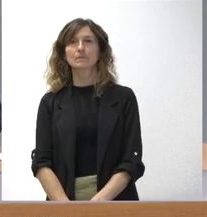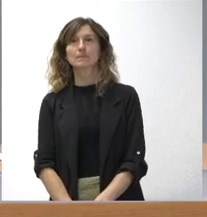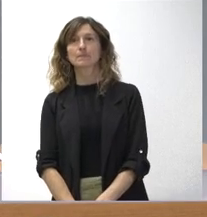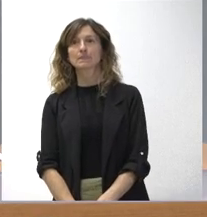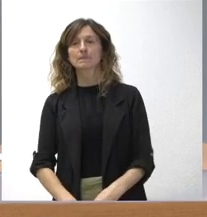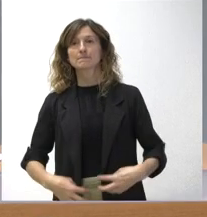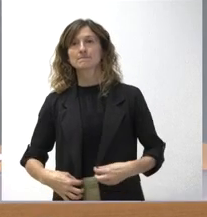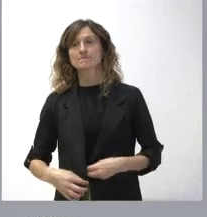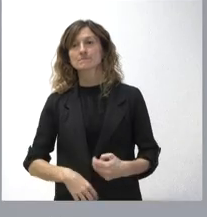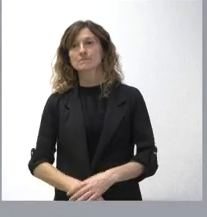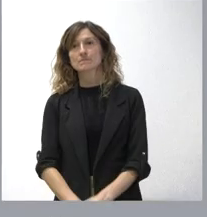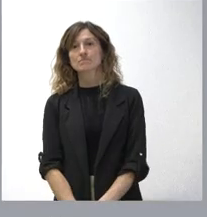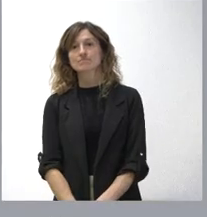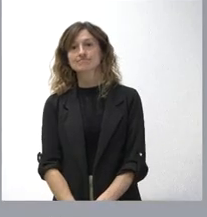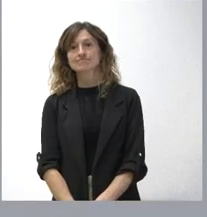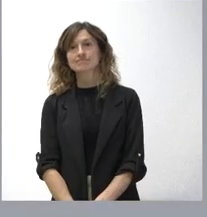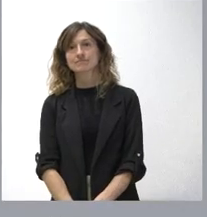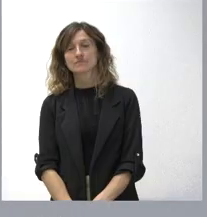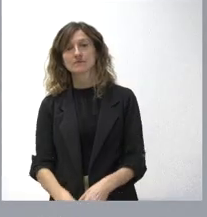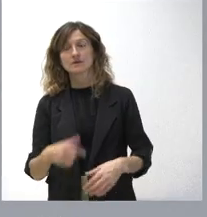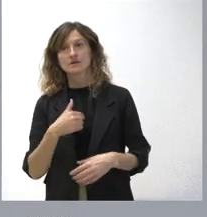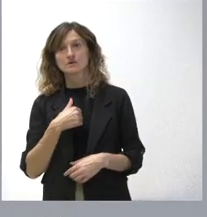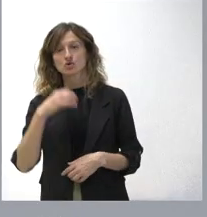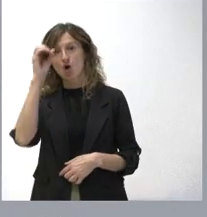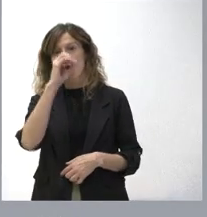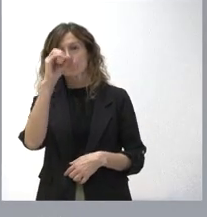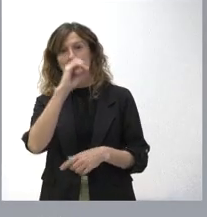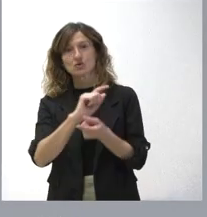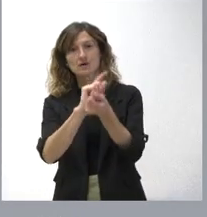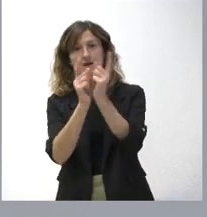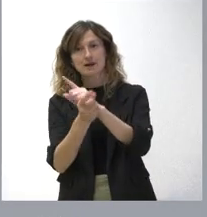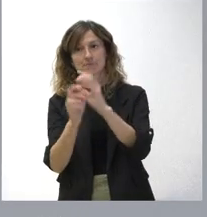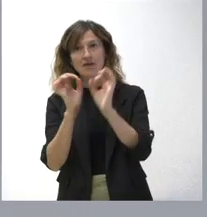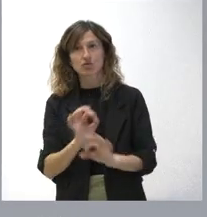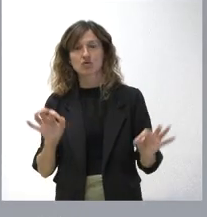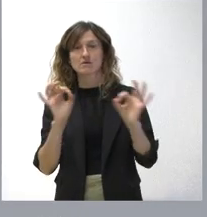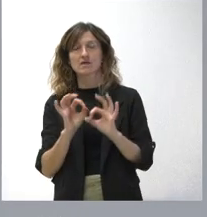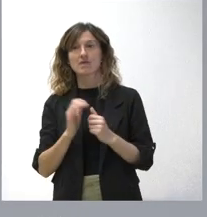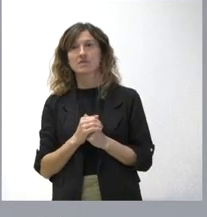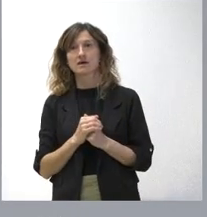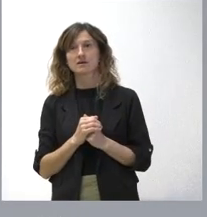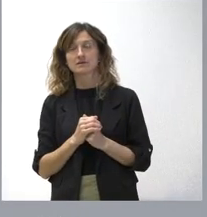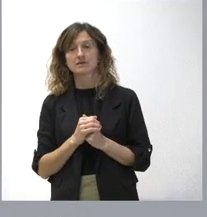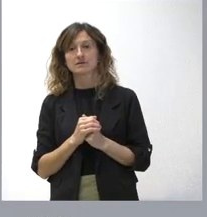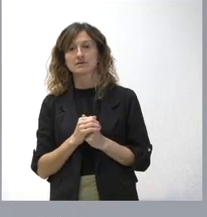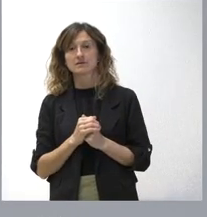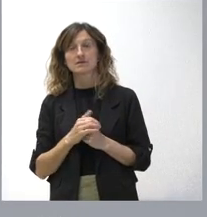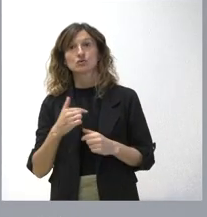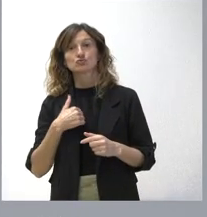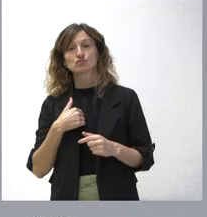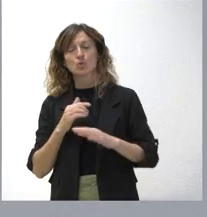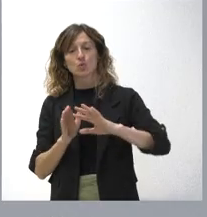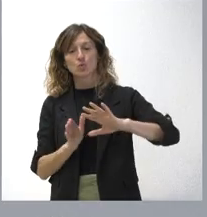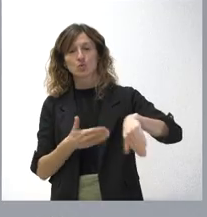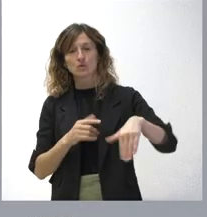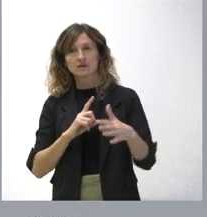Bien, no ha cambiado nada. Entiendo yo mi posición al respecto. Lo que se ha criticado de la última ley